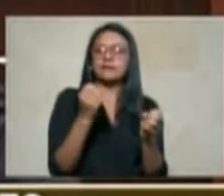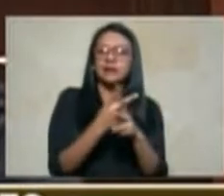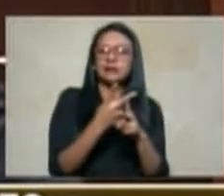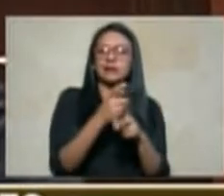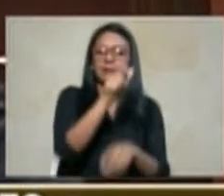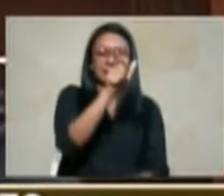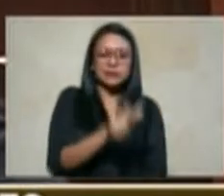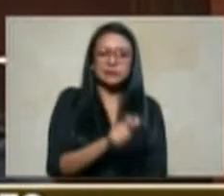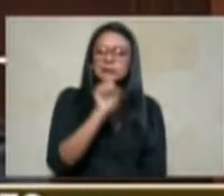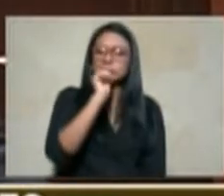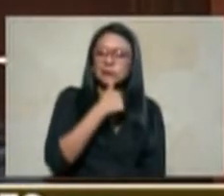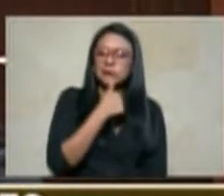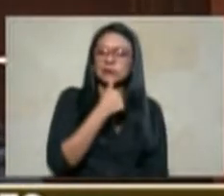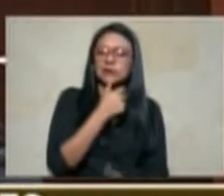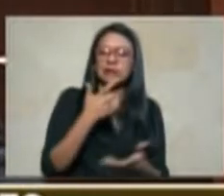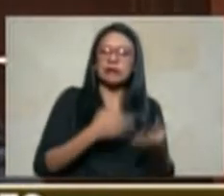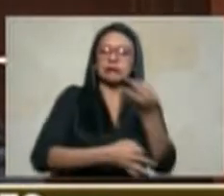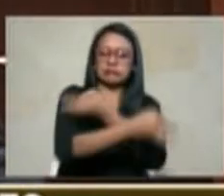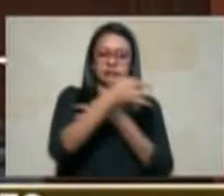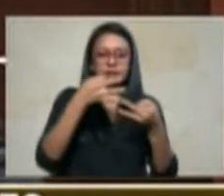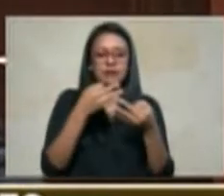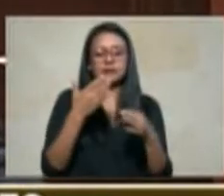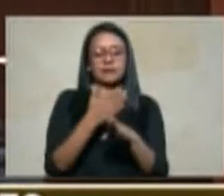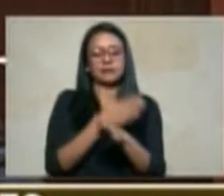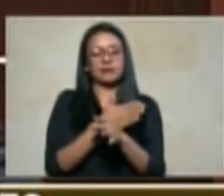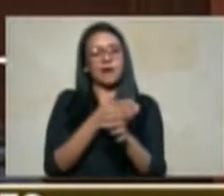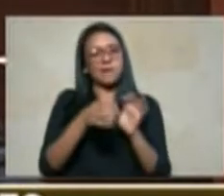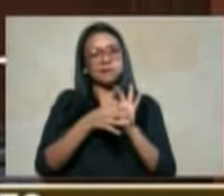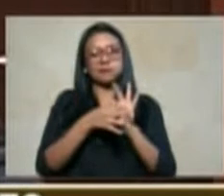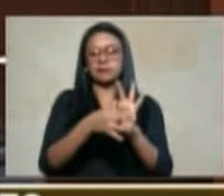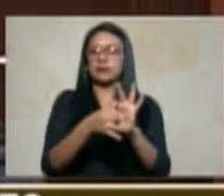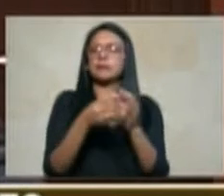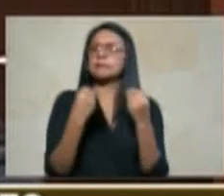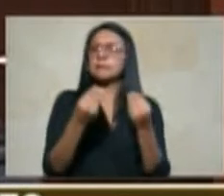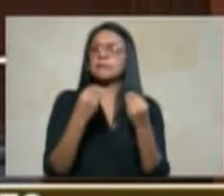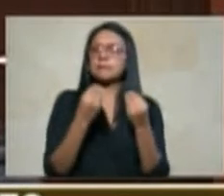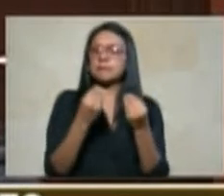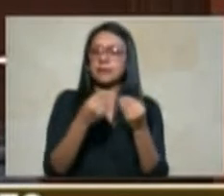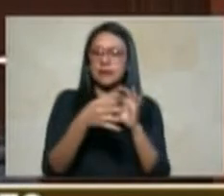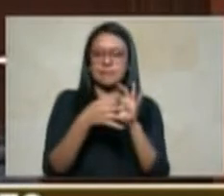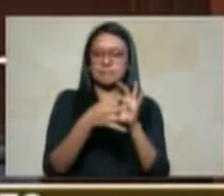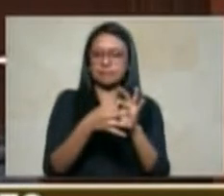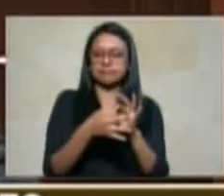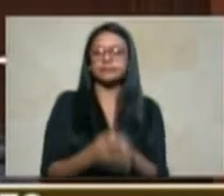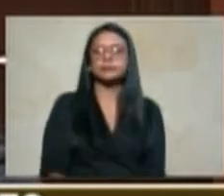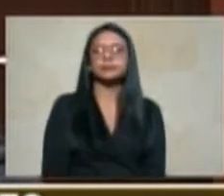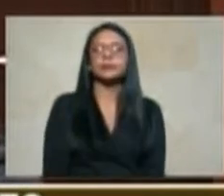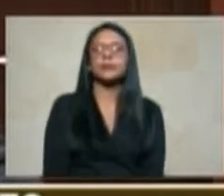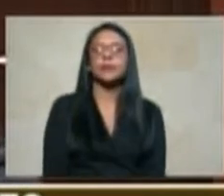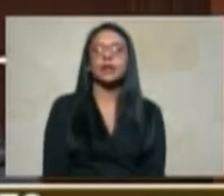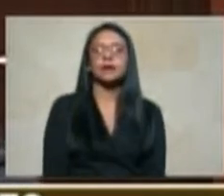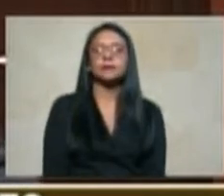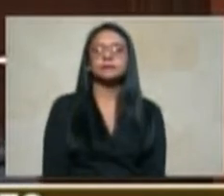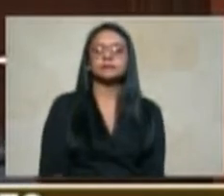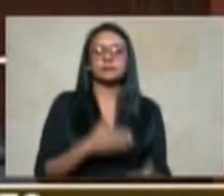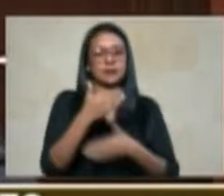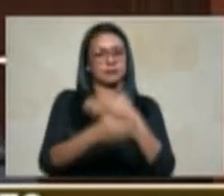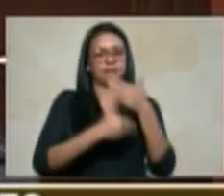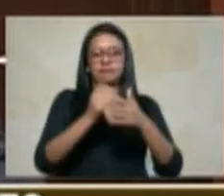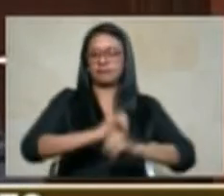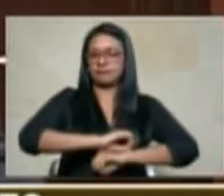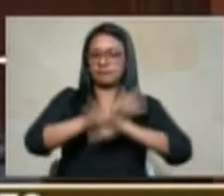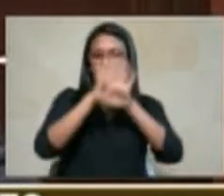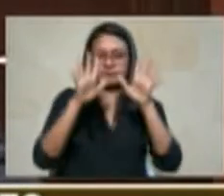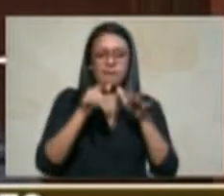en el caldo de cultivo para activar el mecanismo se inicia por supuesto por las zonas en donde hay una